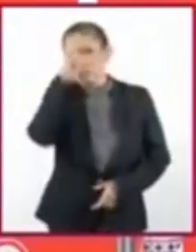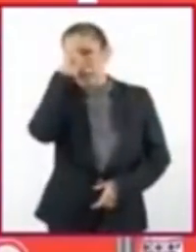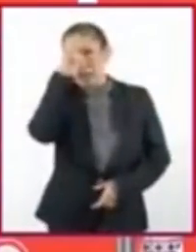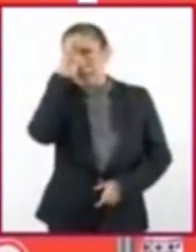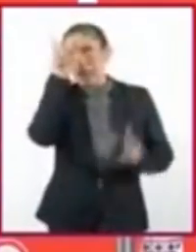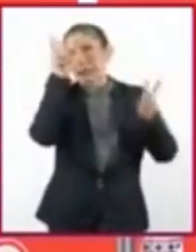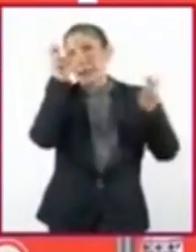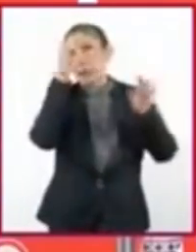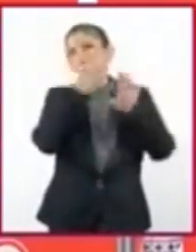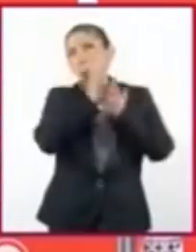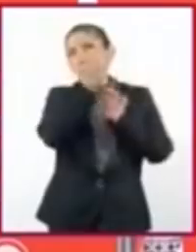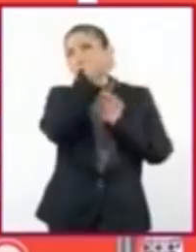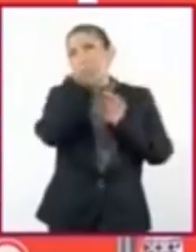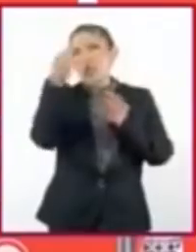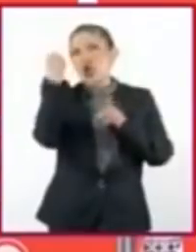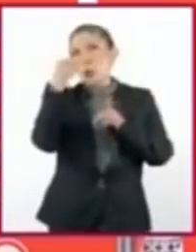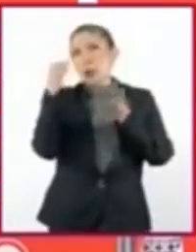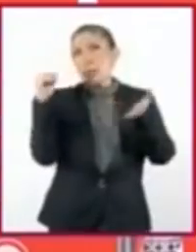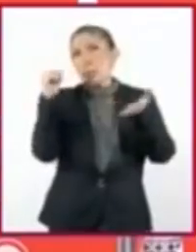un título apropiado.